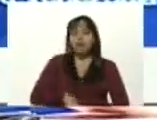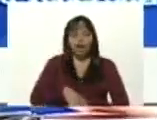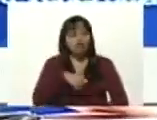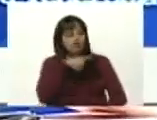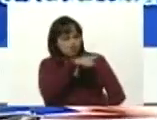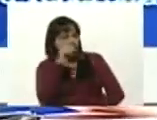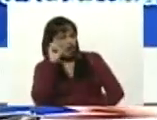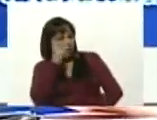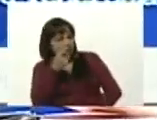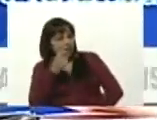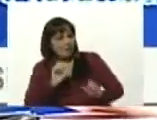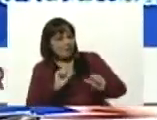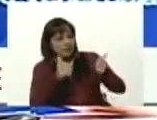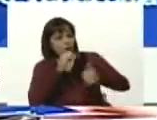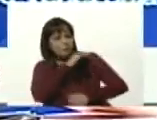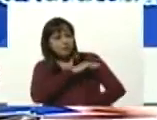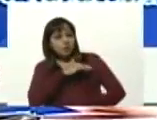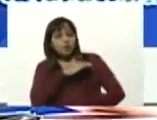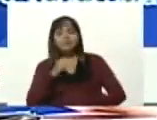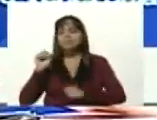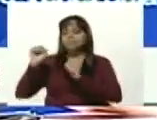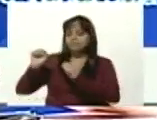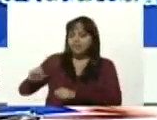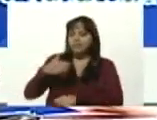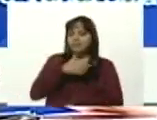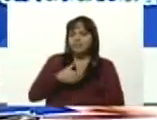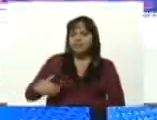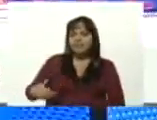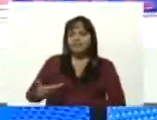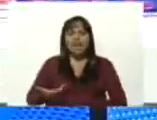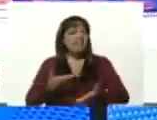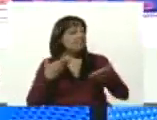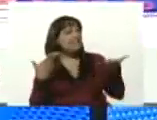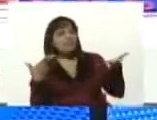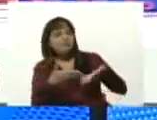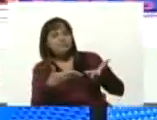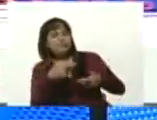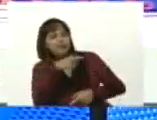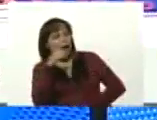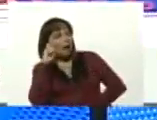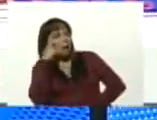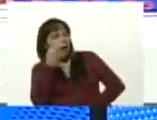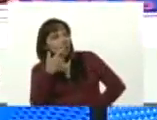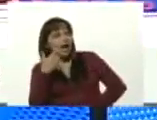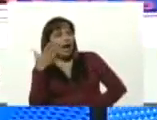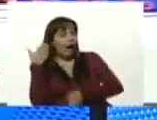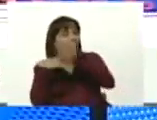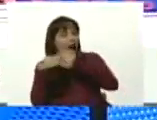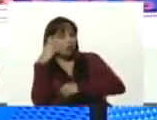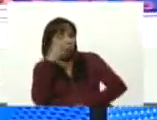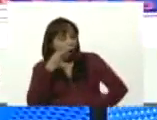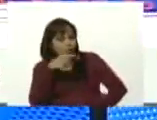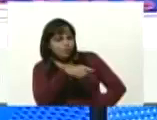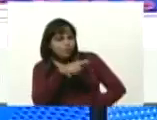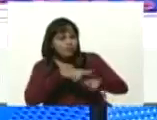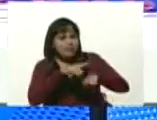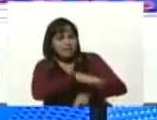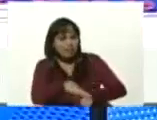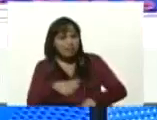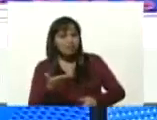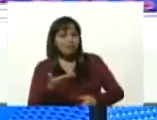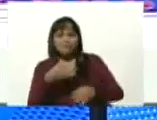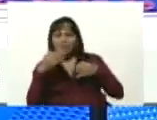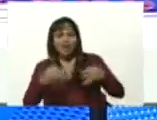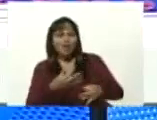cuando nacieron las misiones? Sí, presidente. ¿Qué recuerda ese muchacho, ese niño, que todavía jugaba con